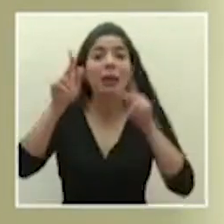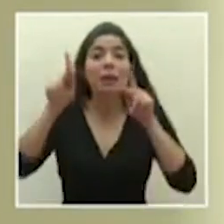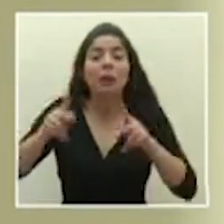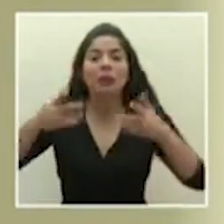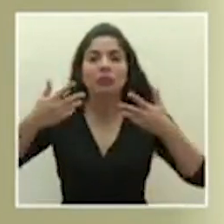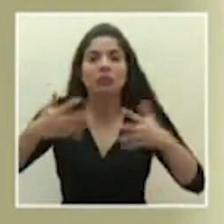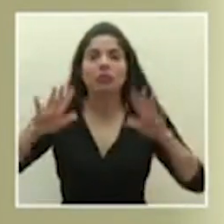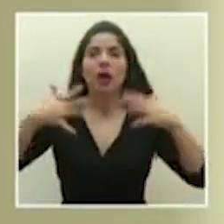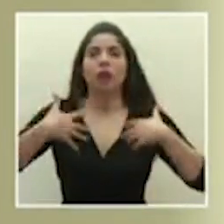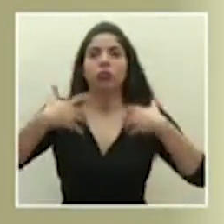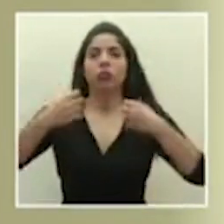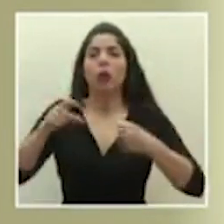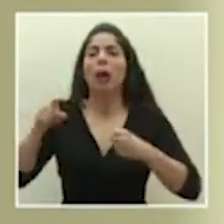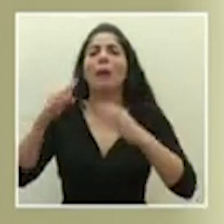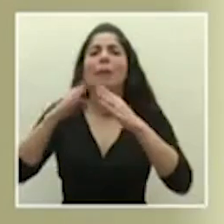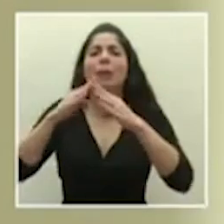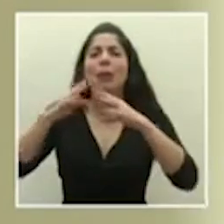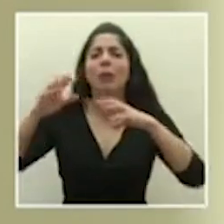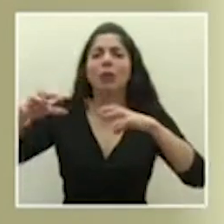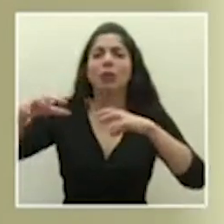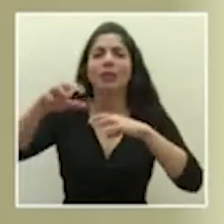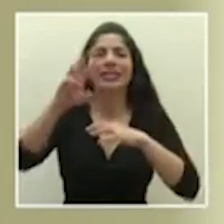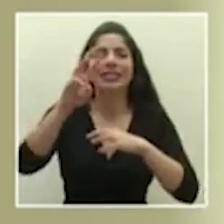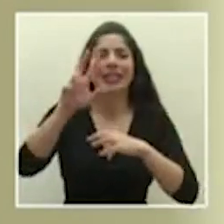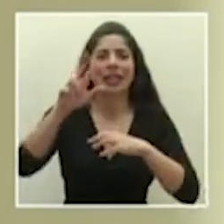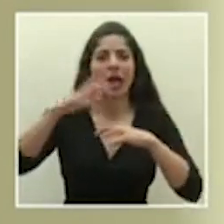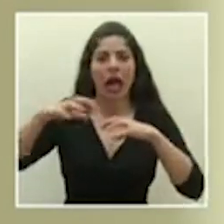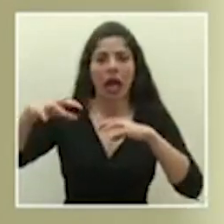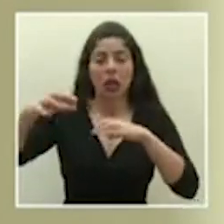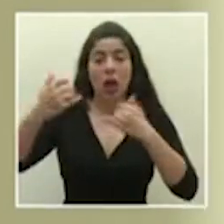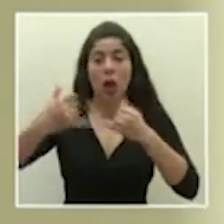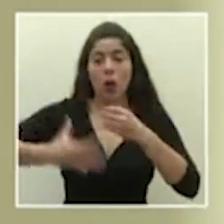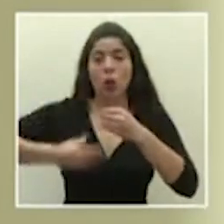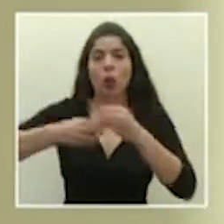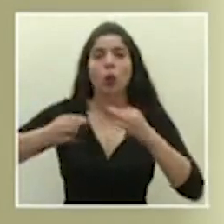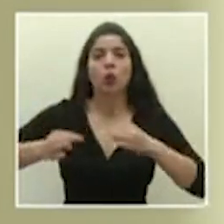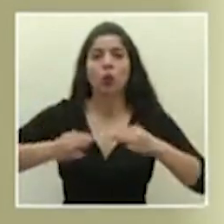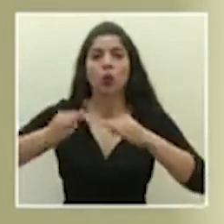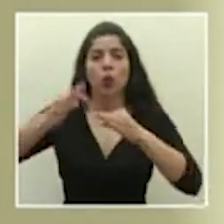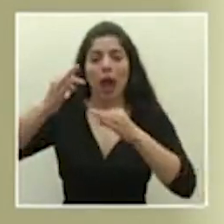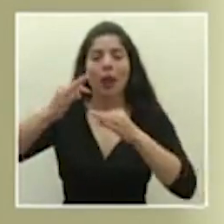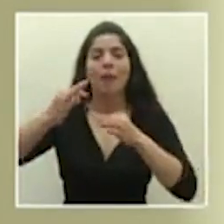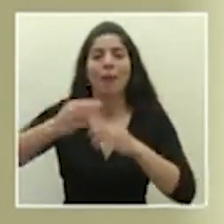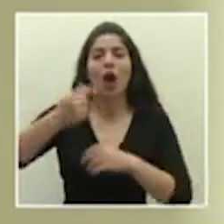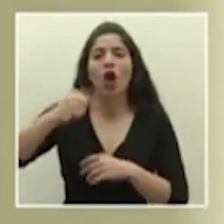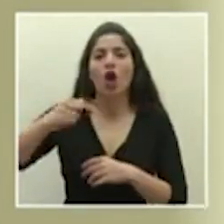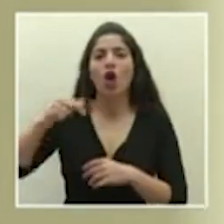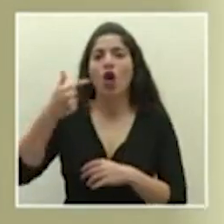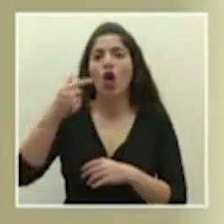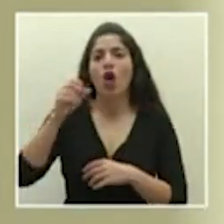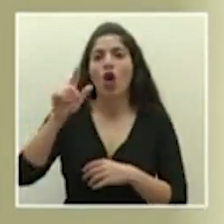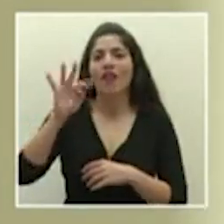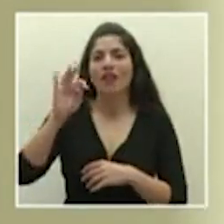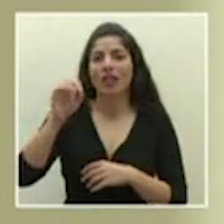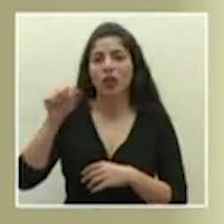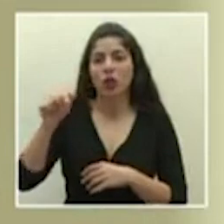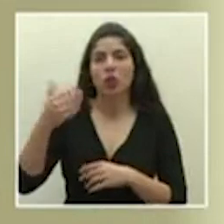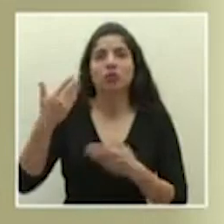distribuyen en 63 cantones, se suma a la lista de cantones Turrialba y Golfito que han reportado recuperados.